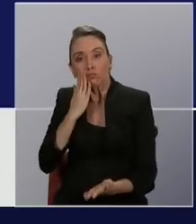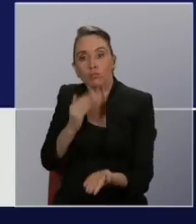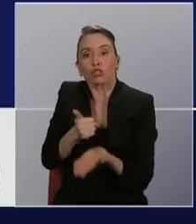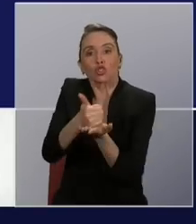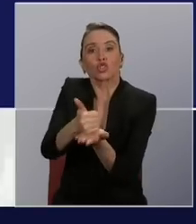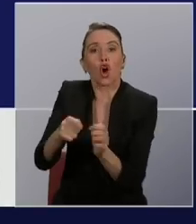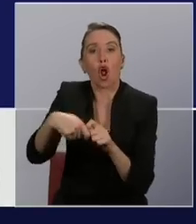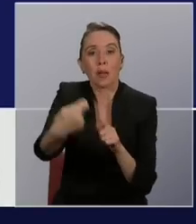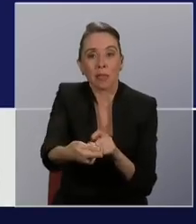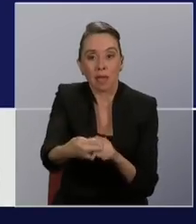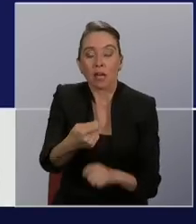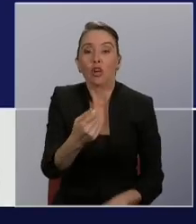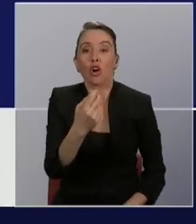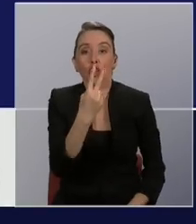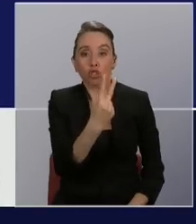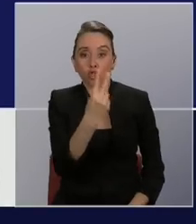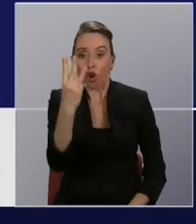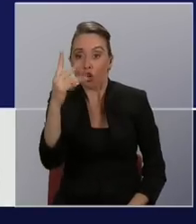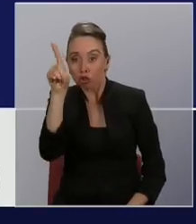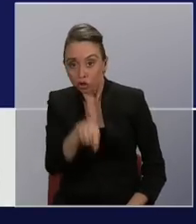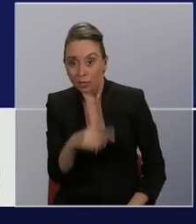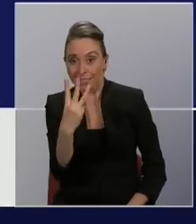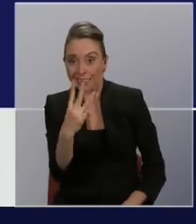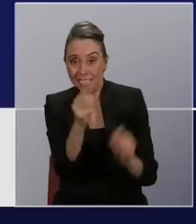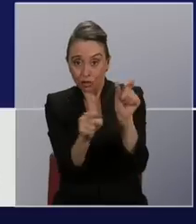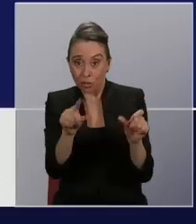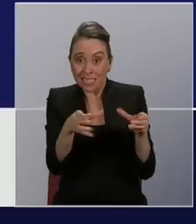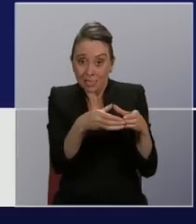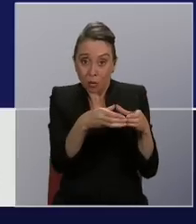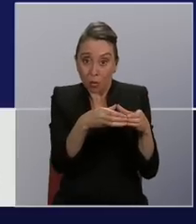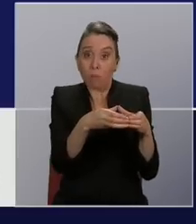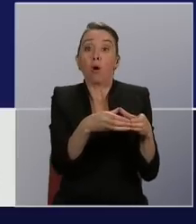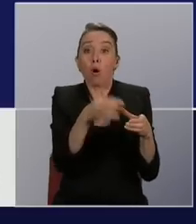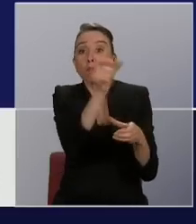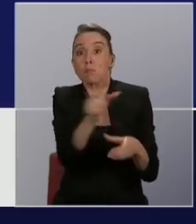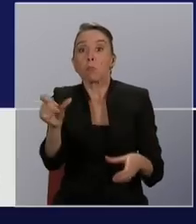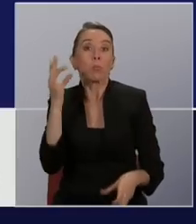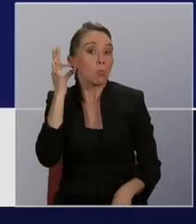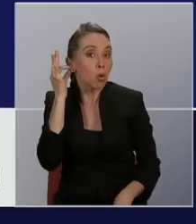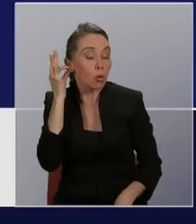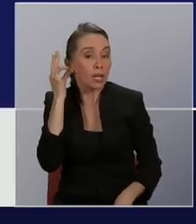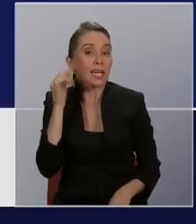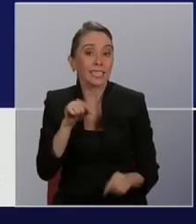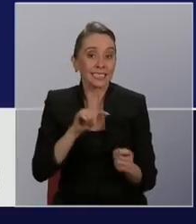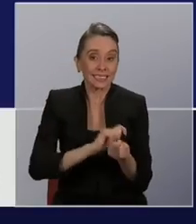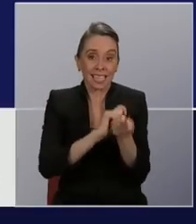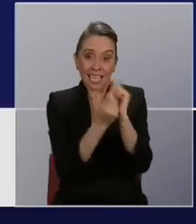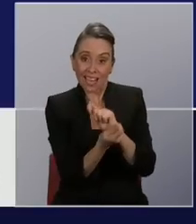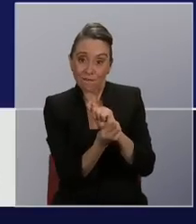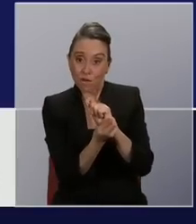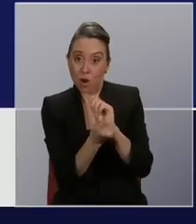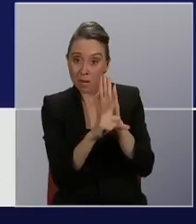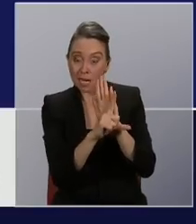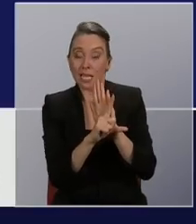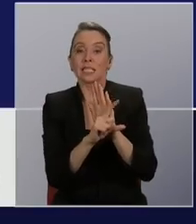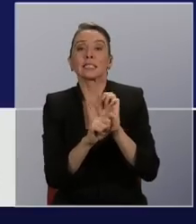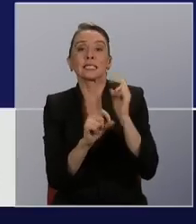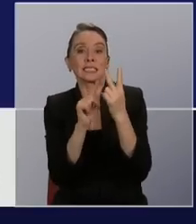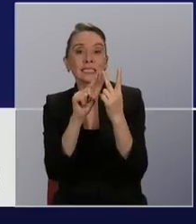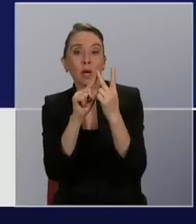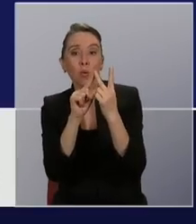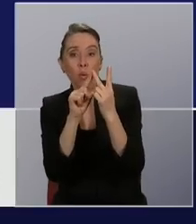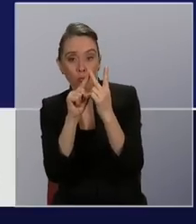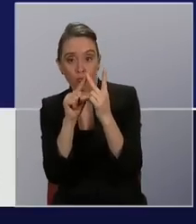Y casi dos tercios de ellos son mujeres. Pero esta reforma también crea un segundo piso en el pilar